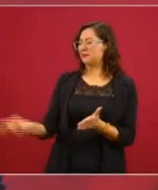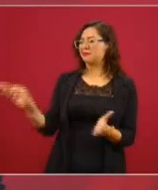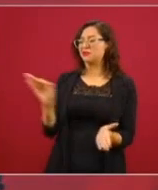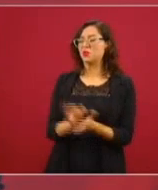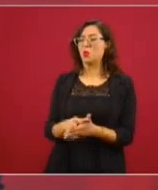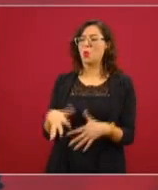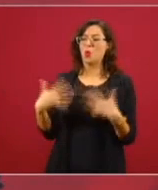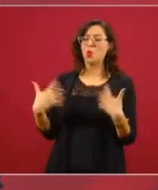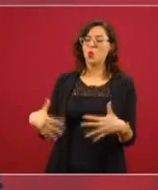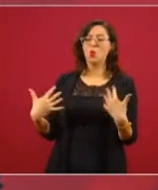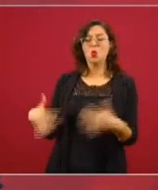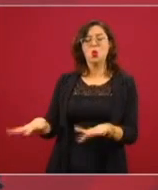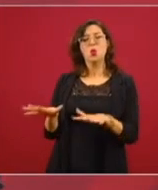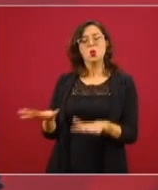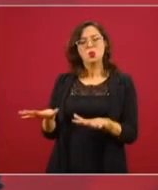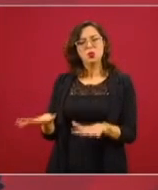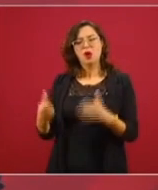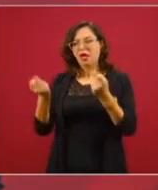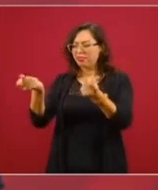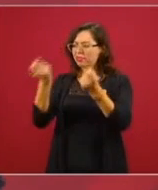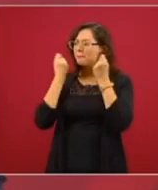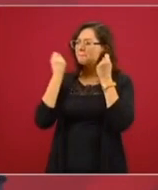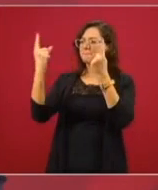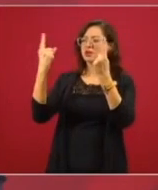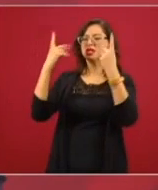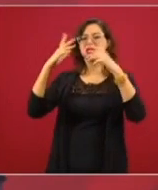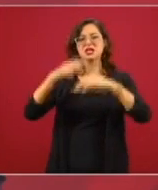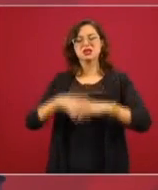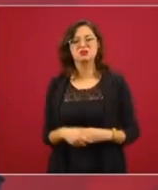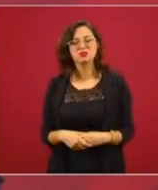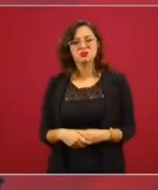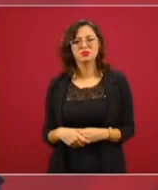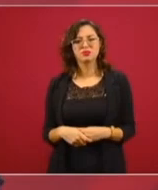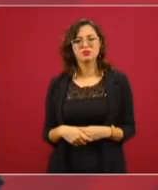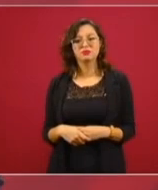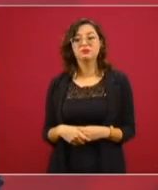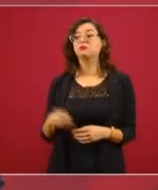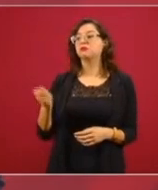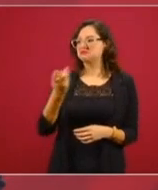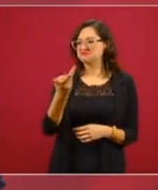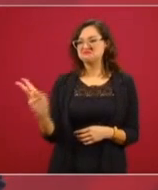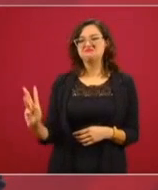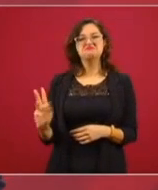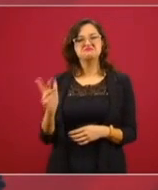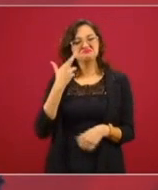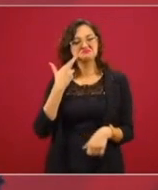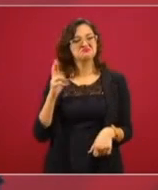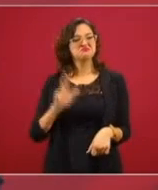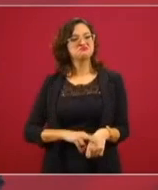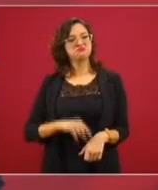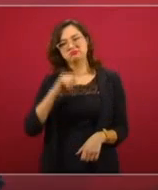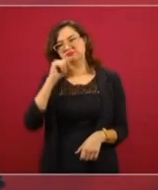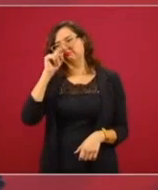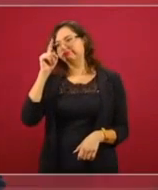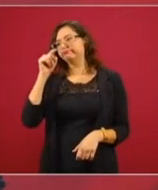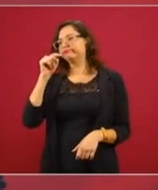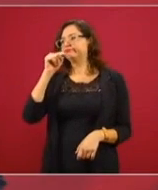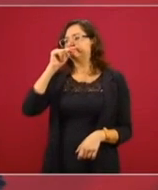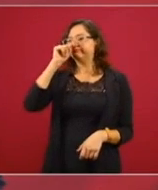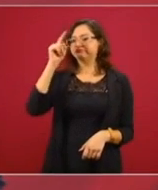hasta presumían inmediatamente